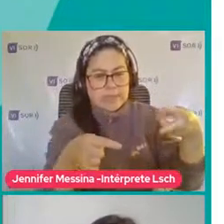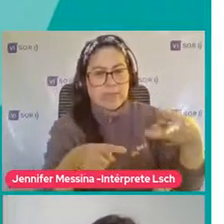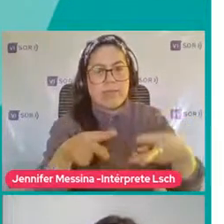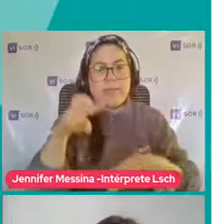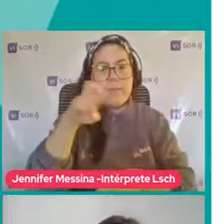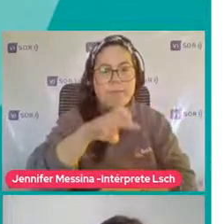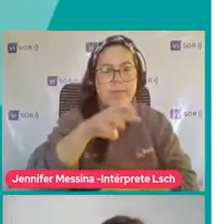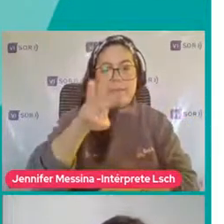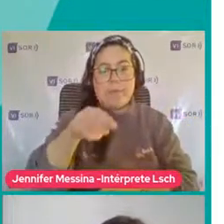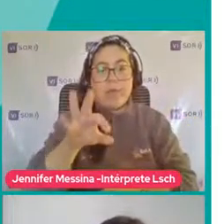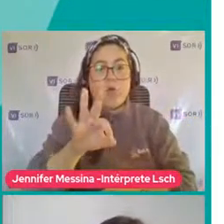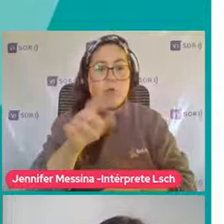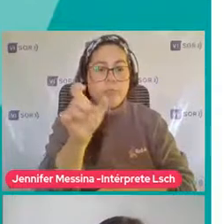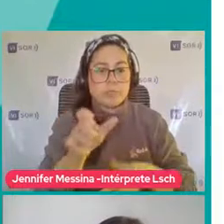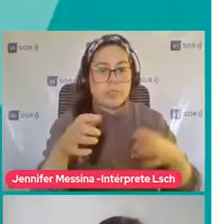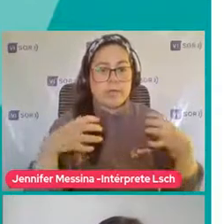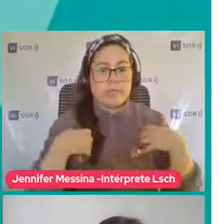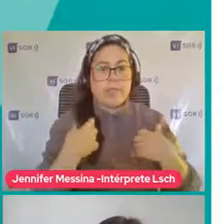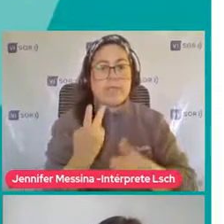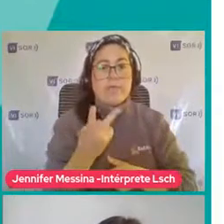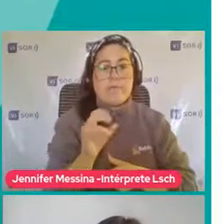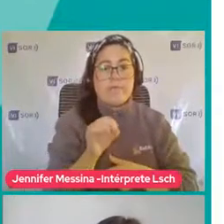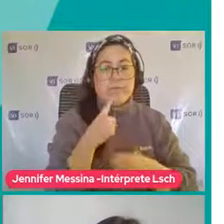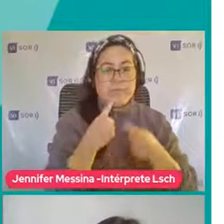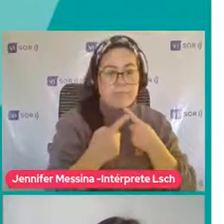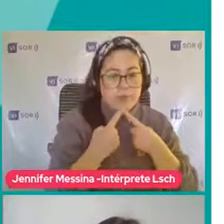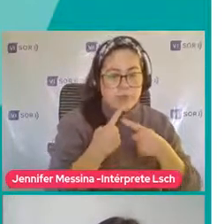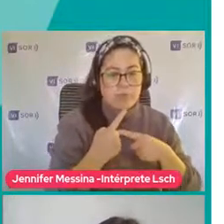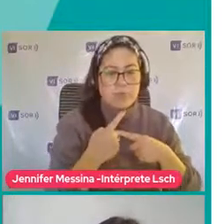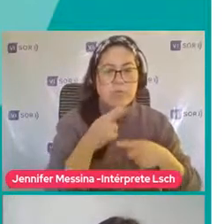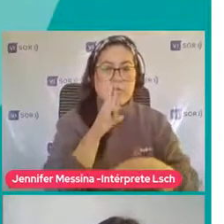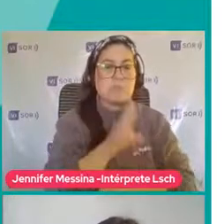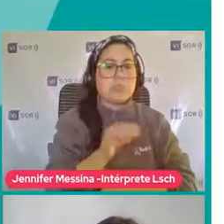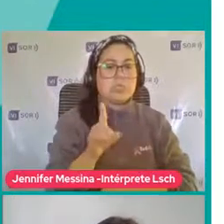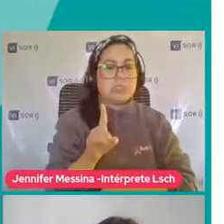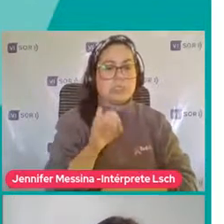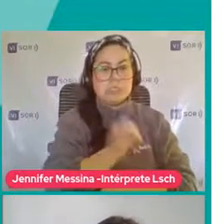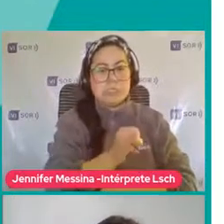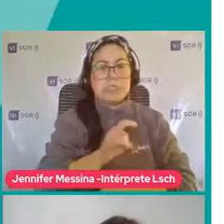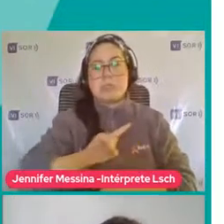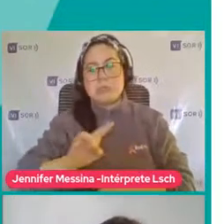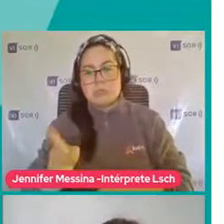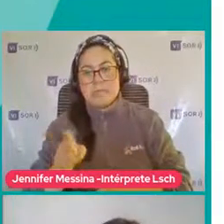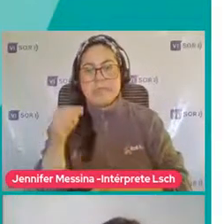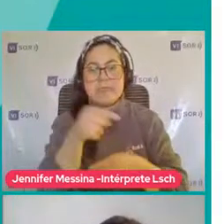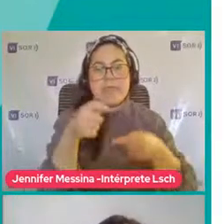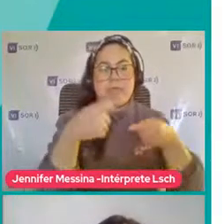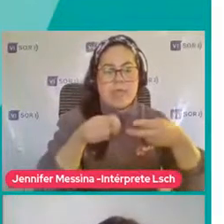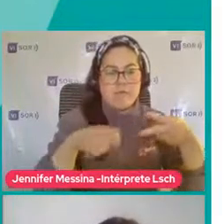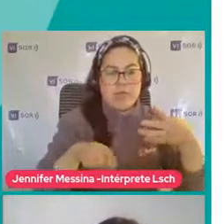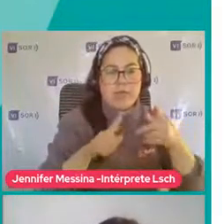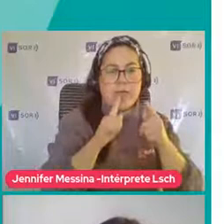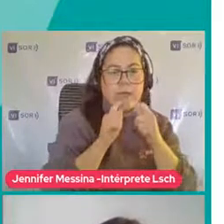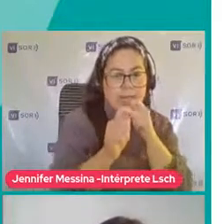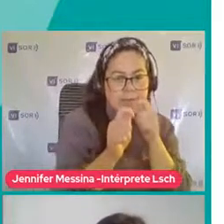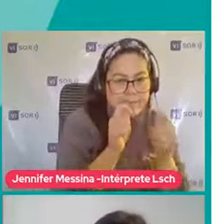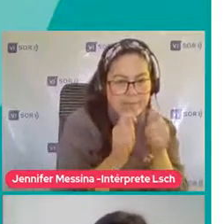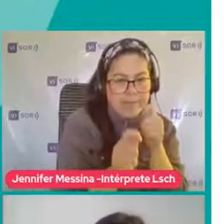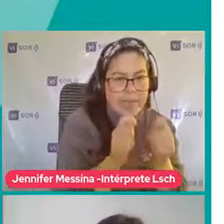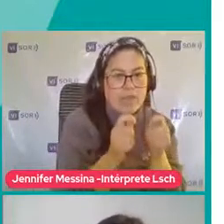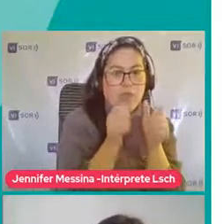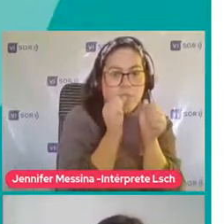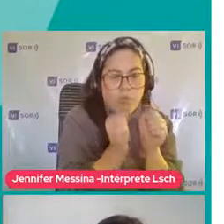cuidador Son 20 preguntas De respuesta Sí y no Y que evalúa Ojo El riesgo De presentar El